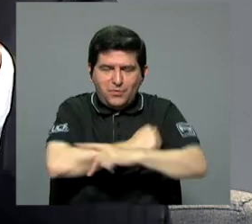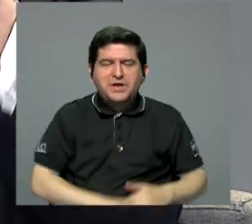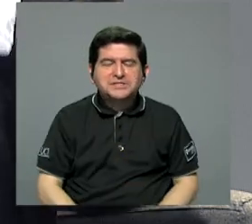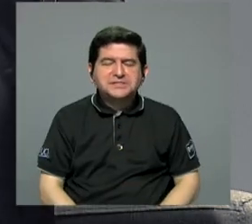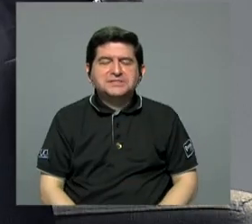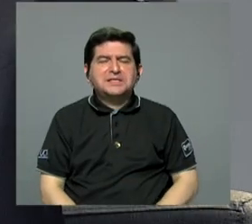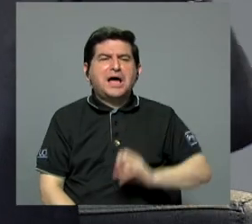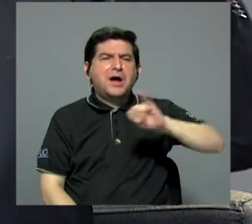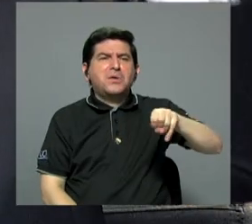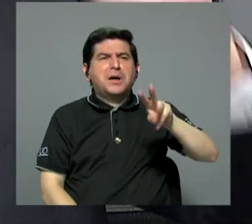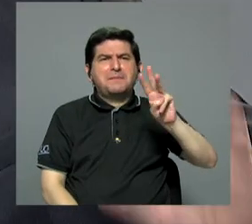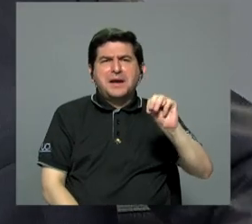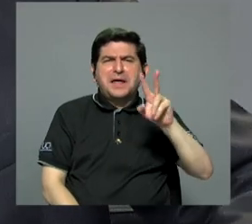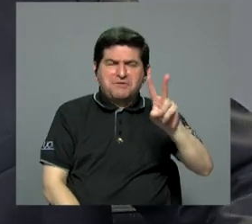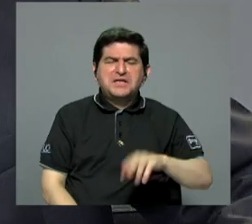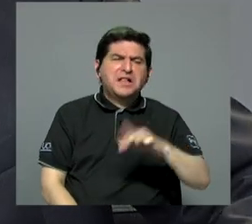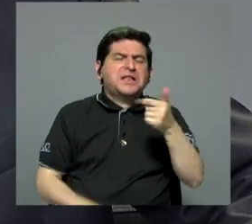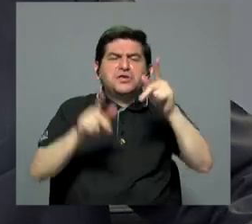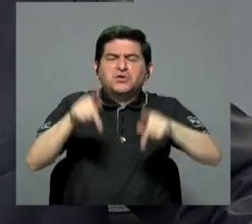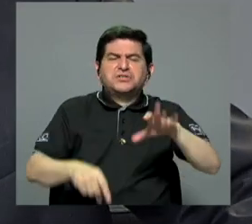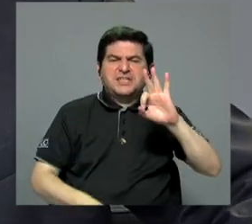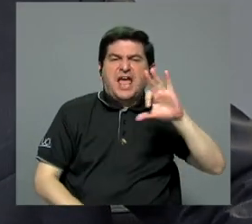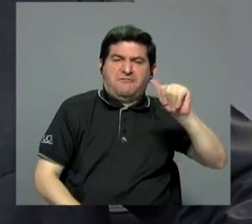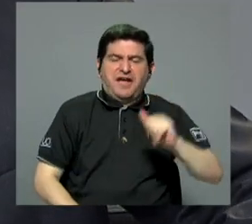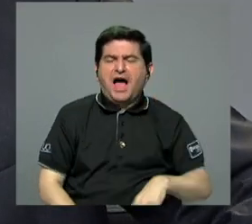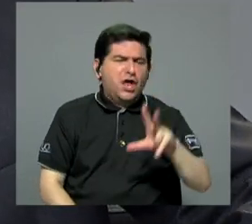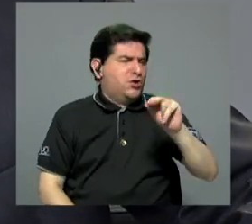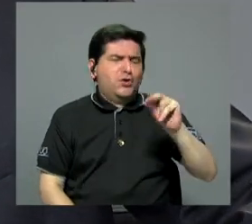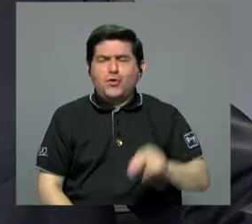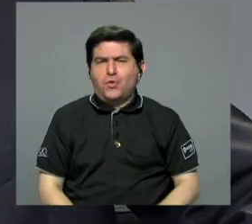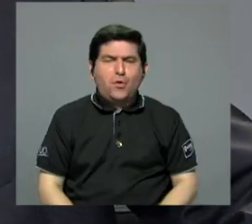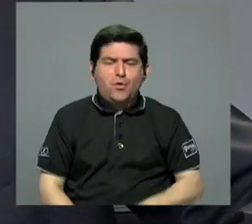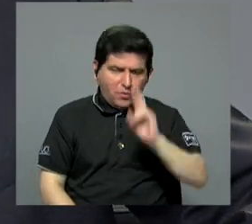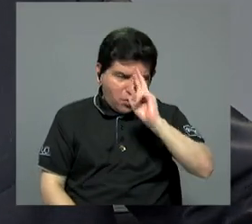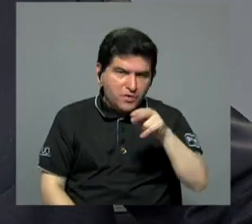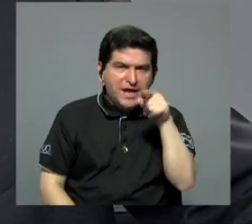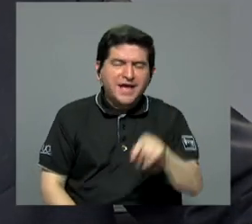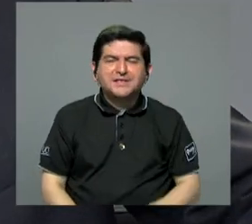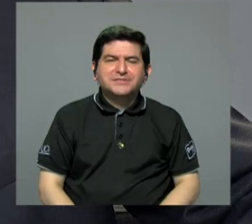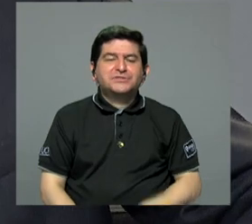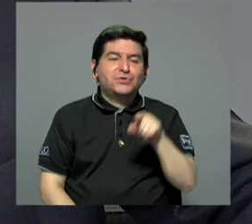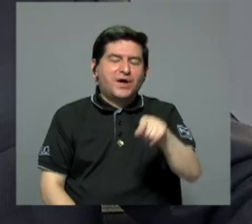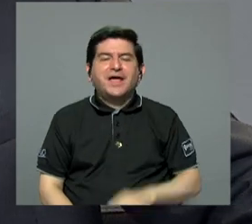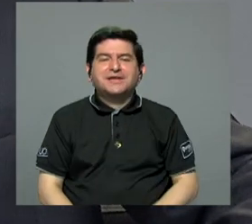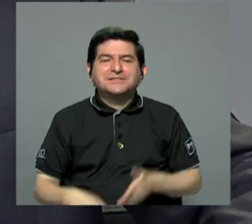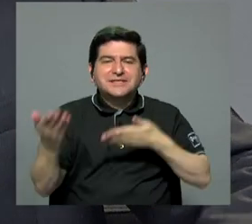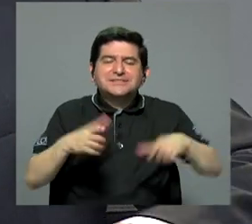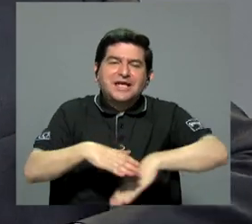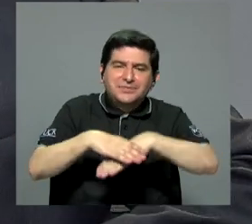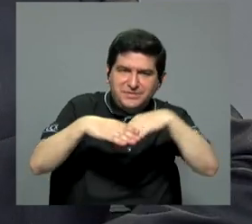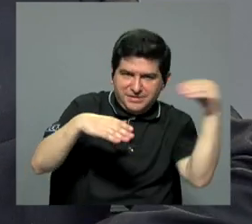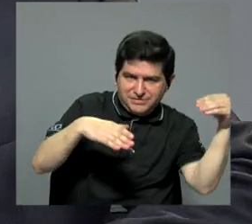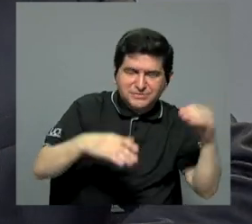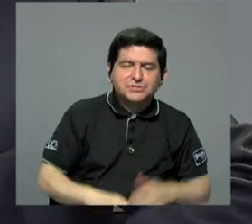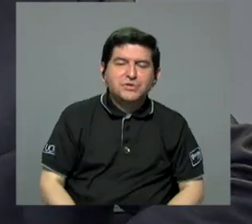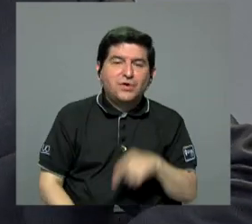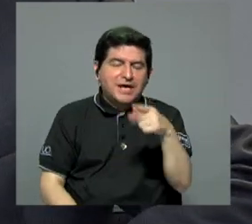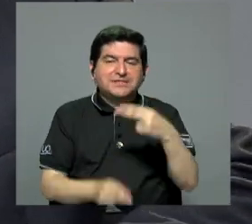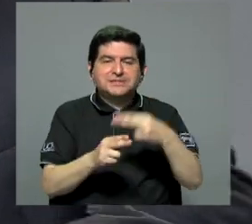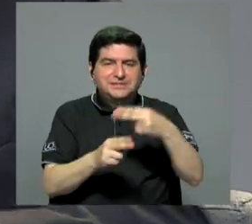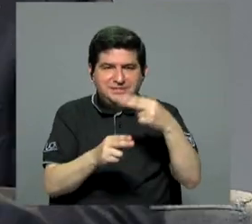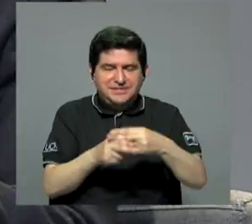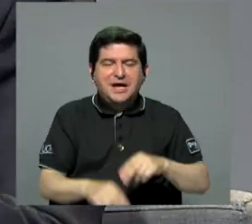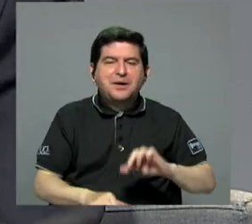Villalta y el Frente Amplio y esta gente. No, no, no, con todo respeto, eso es tercerización. Así se llama eso en cualquier país